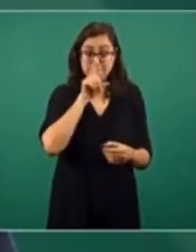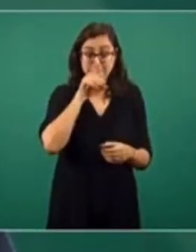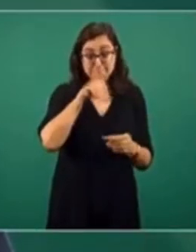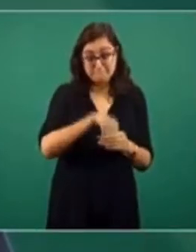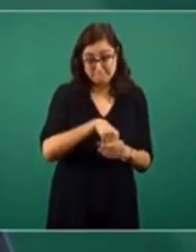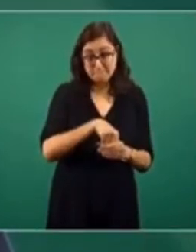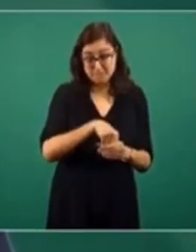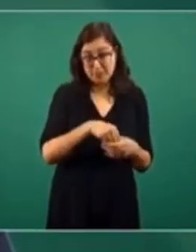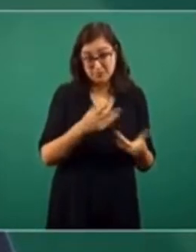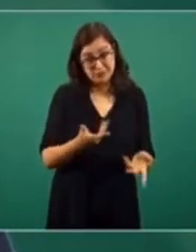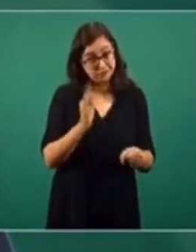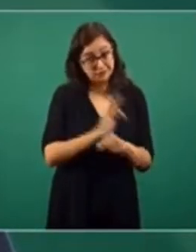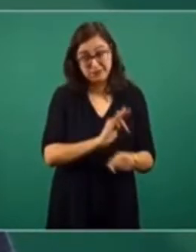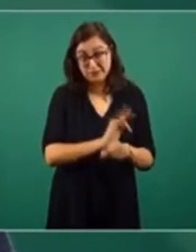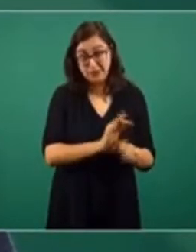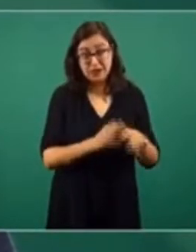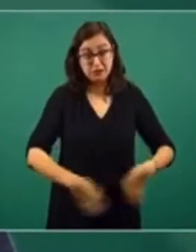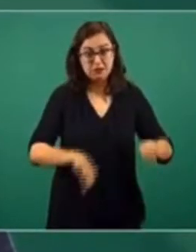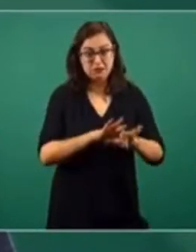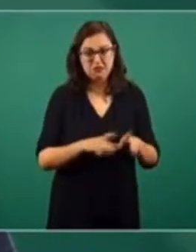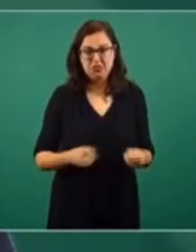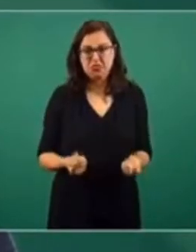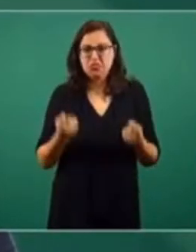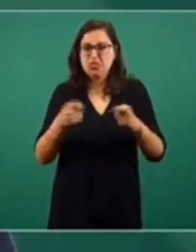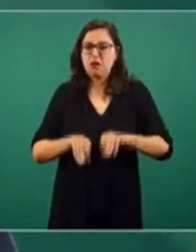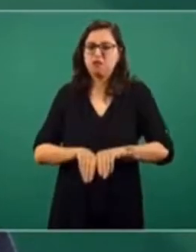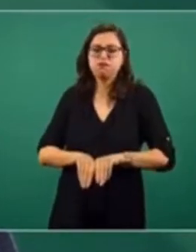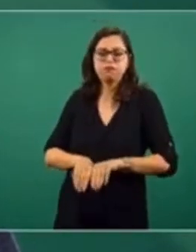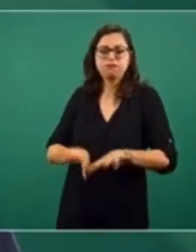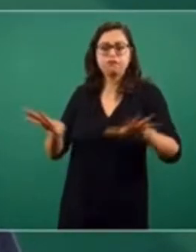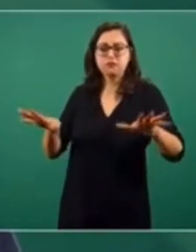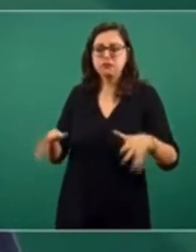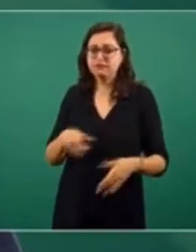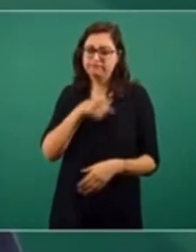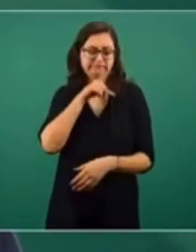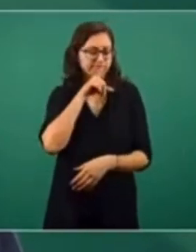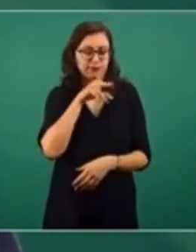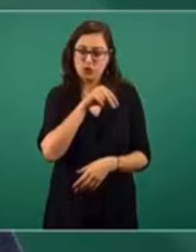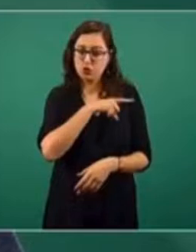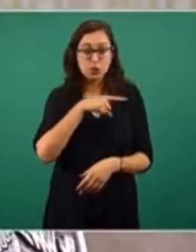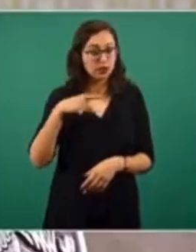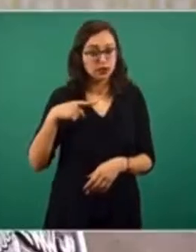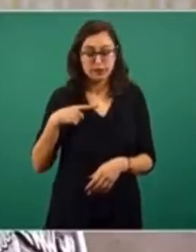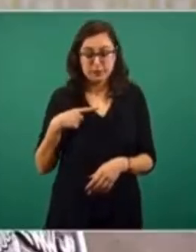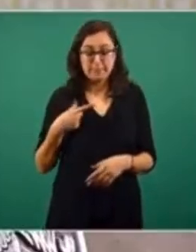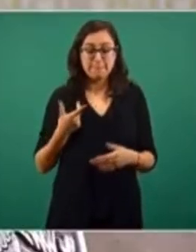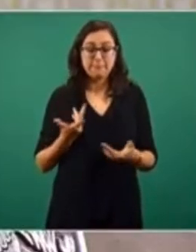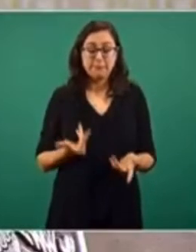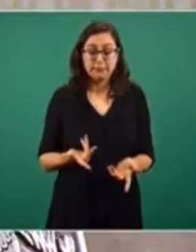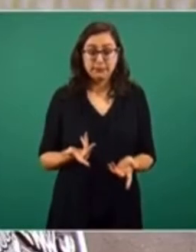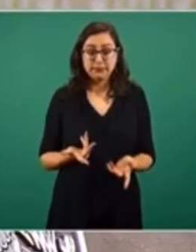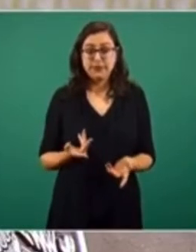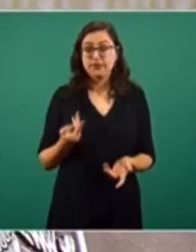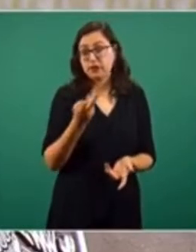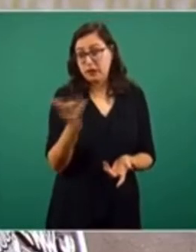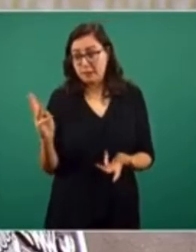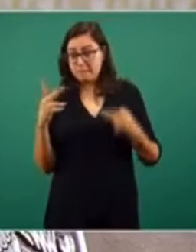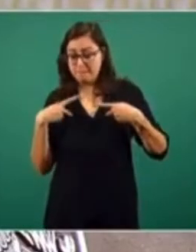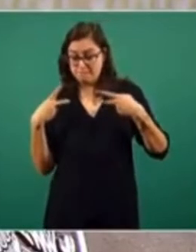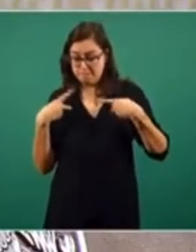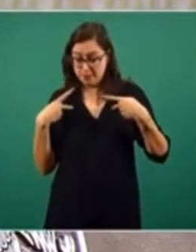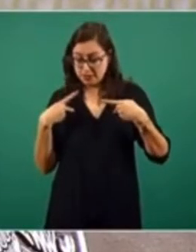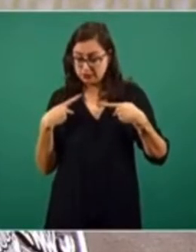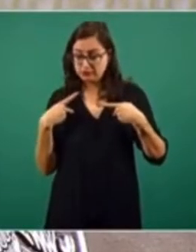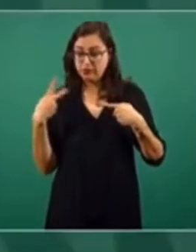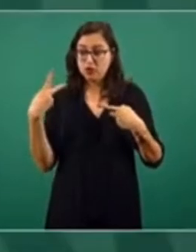y la privacidad de las personas a las que de alguna manera está, yo no digo investigando, pero sí digo es